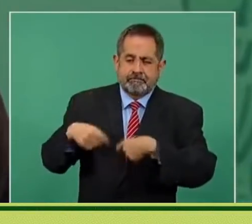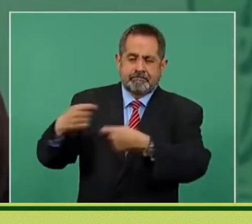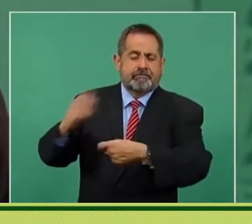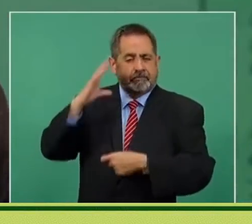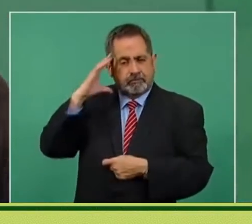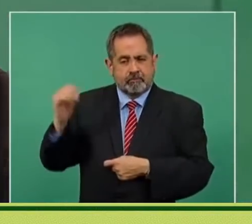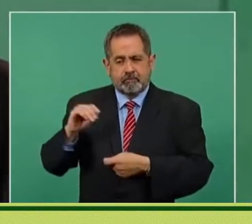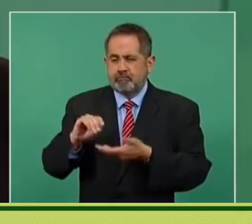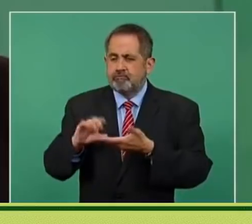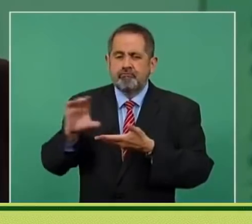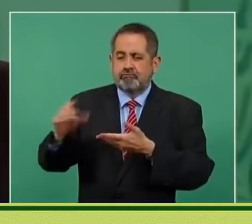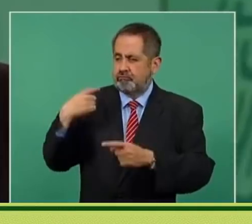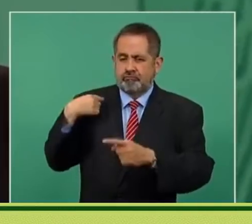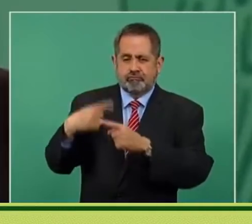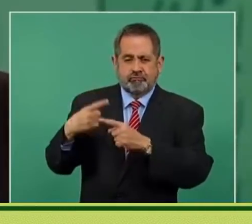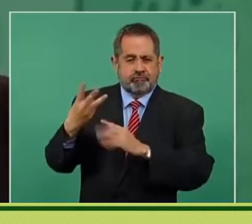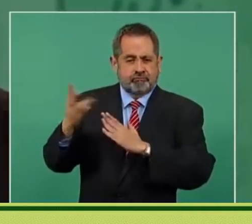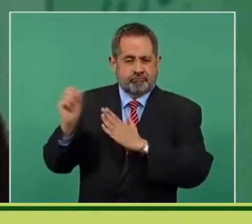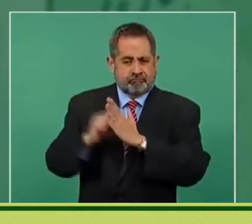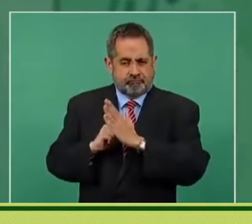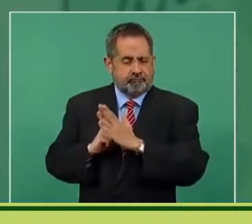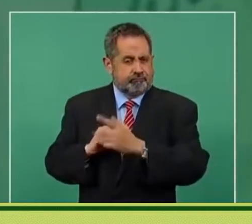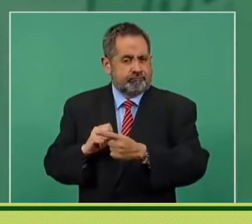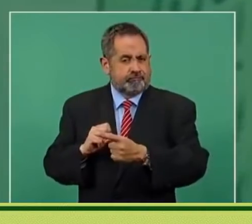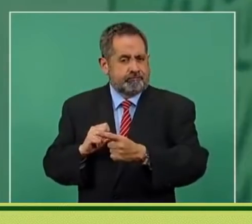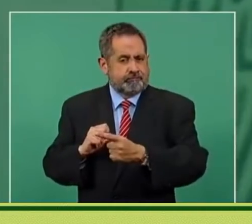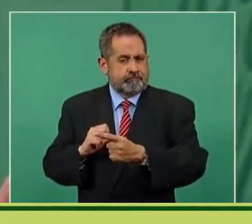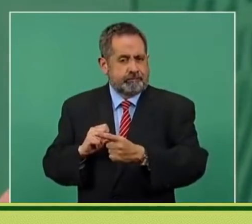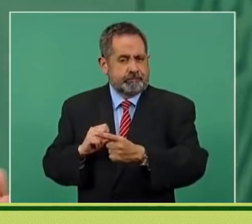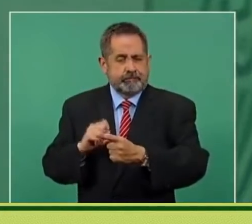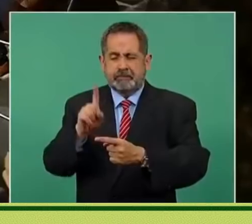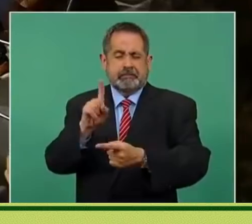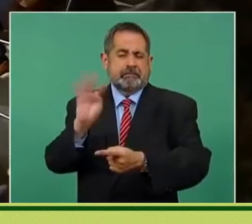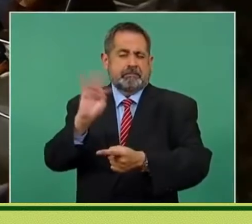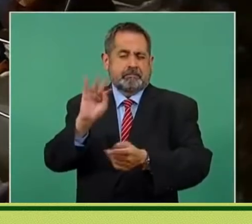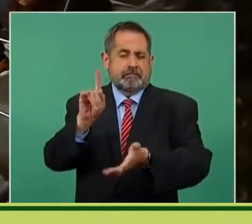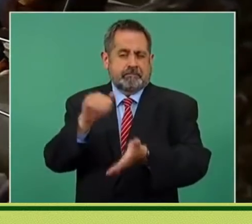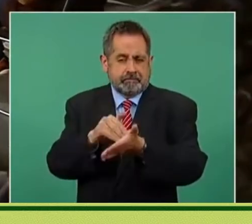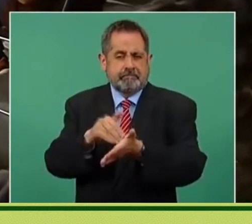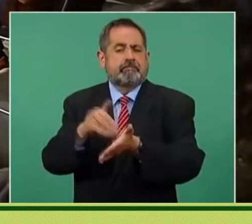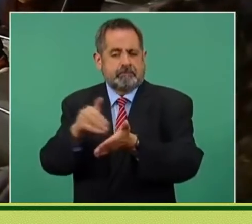Colima en los tres meses, que se dio mil millones de pesos,